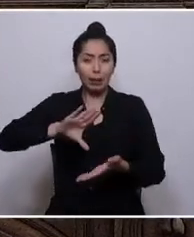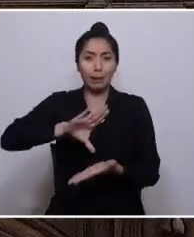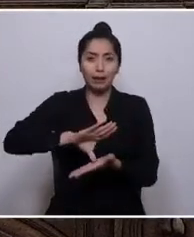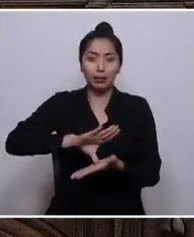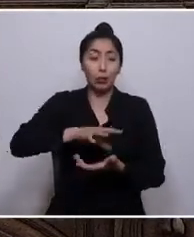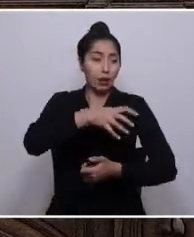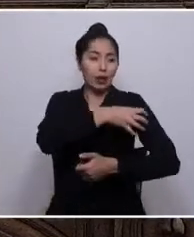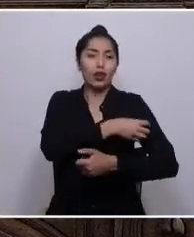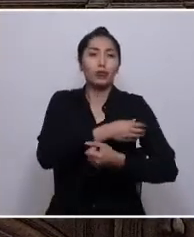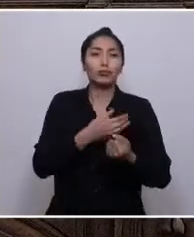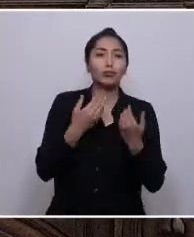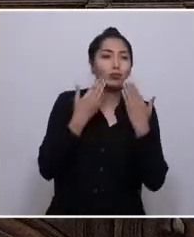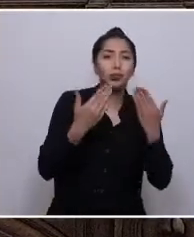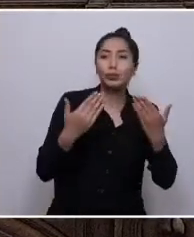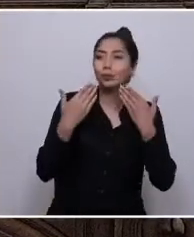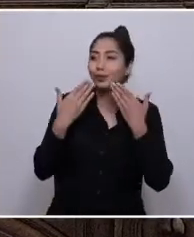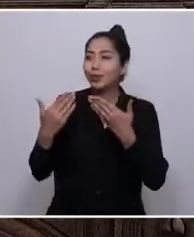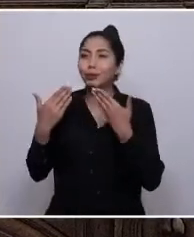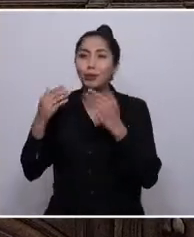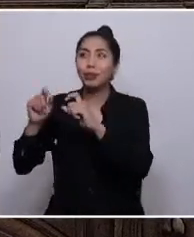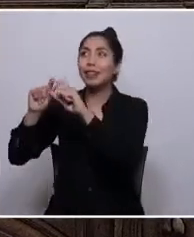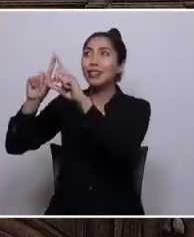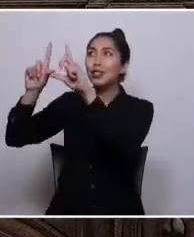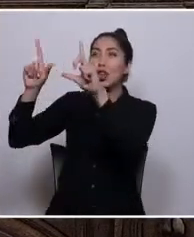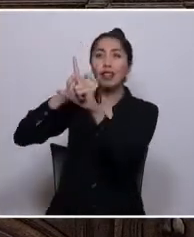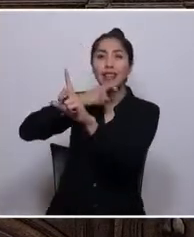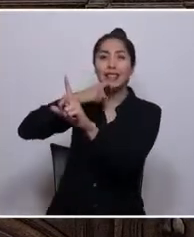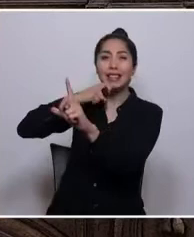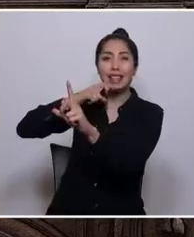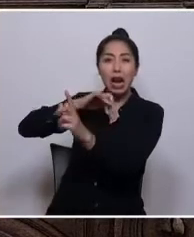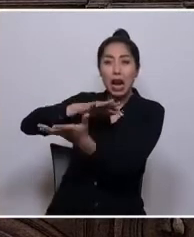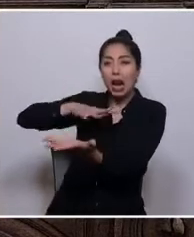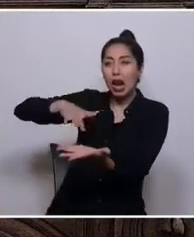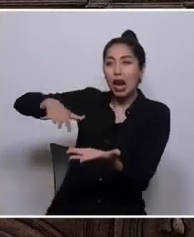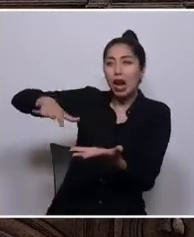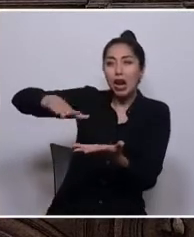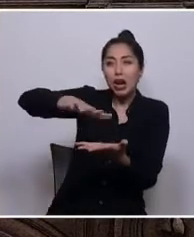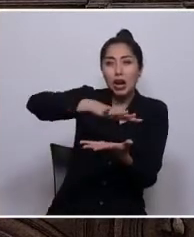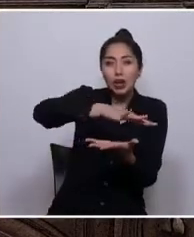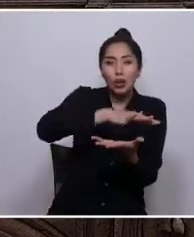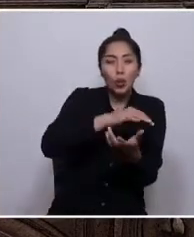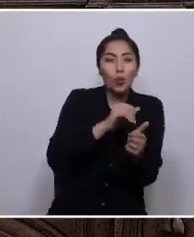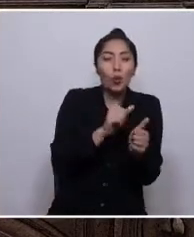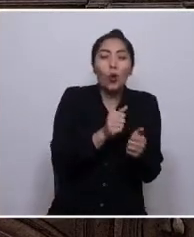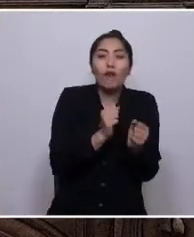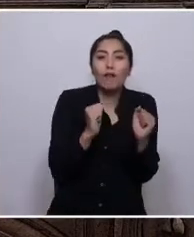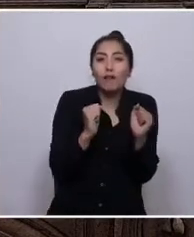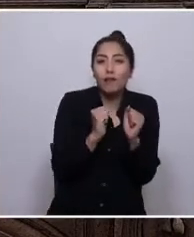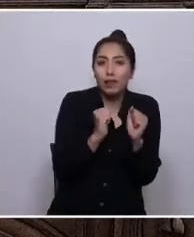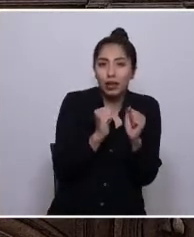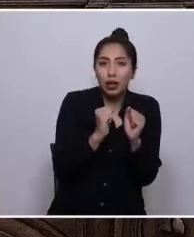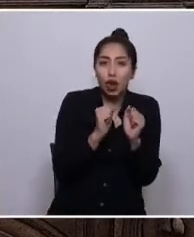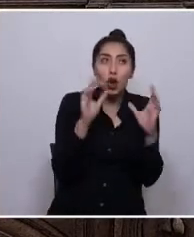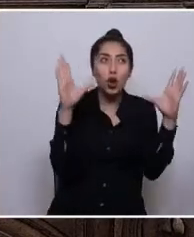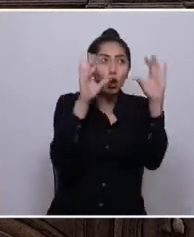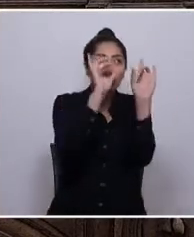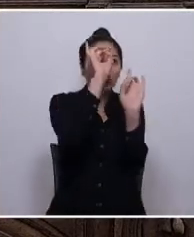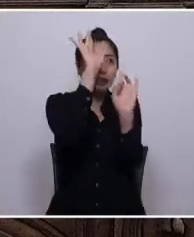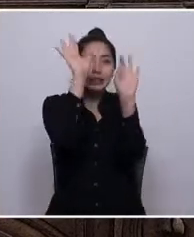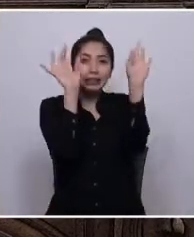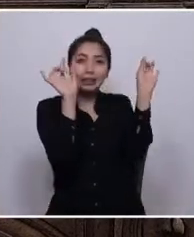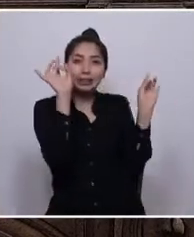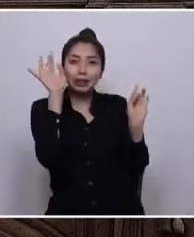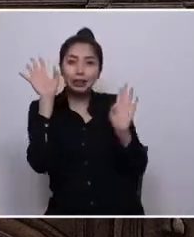donde el sol del desierto abriga el frío que deja nuestras noches estrelladas, donde la costa baña nuestras caletas y